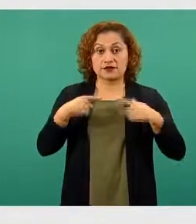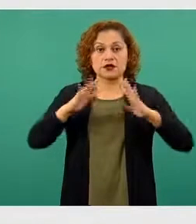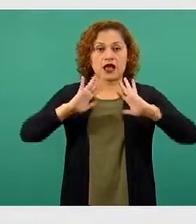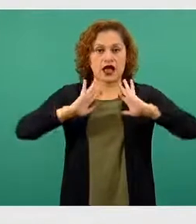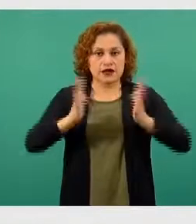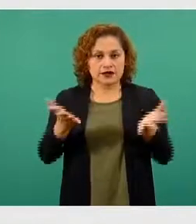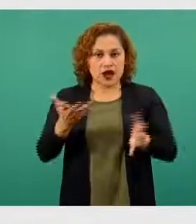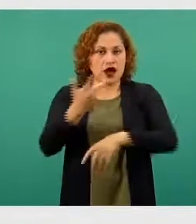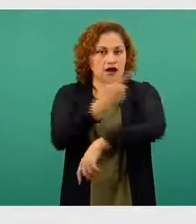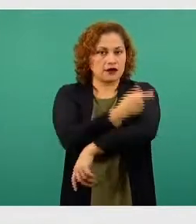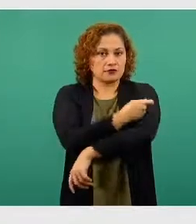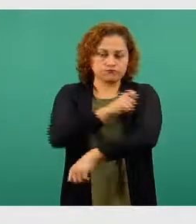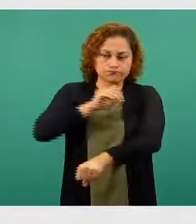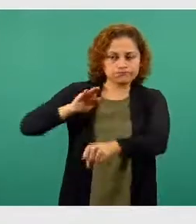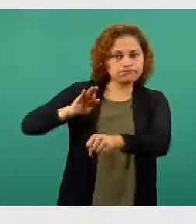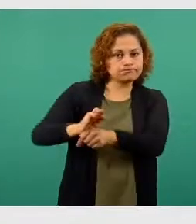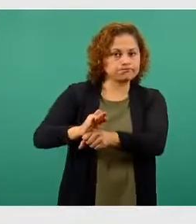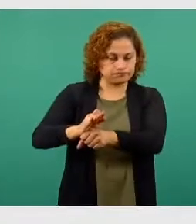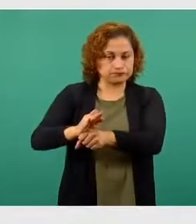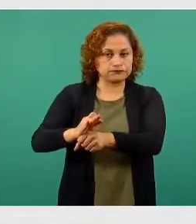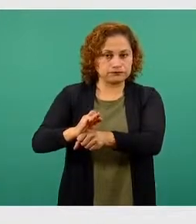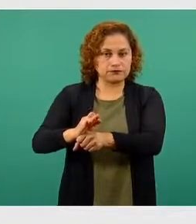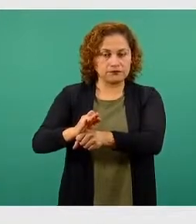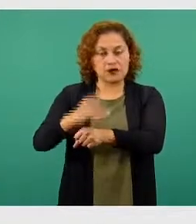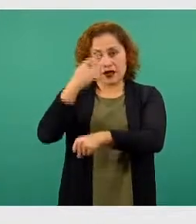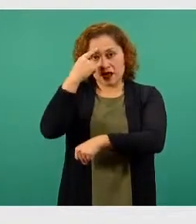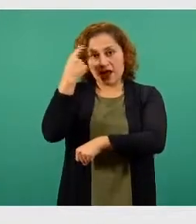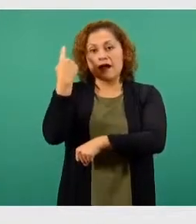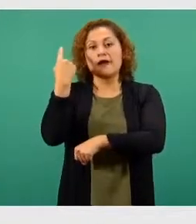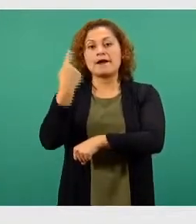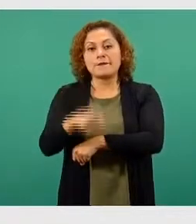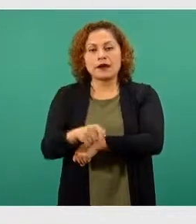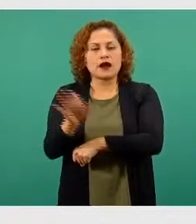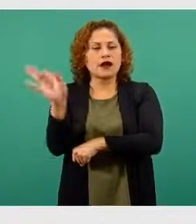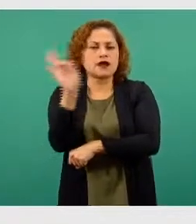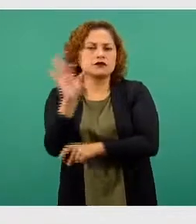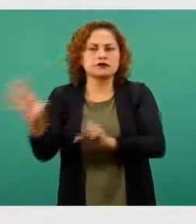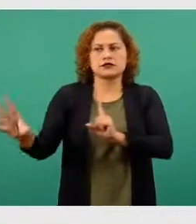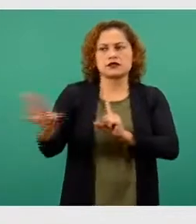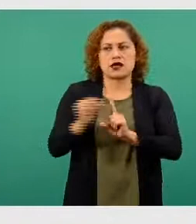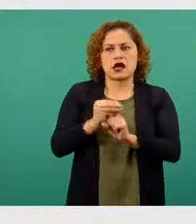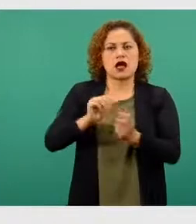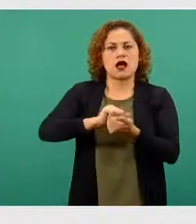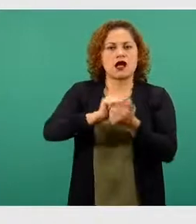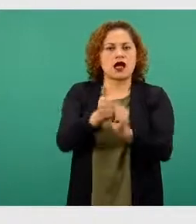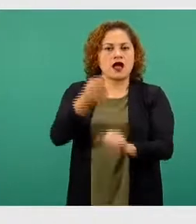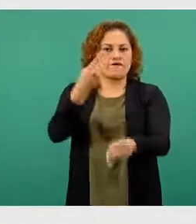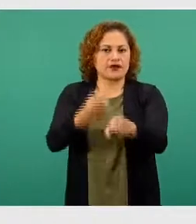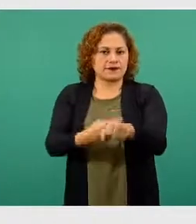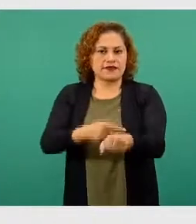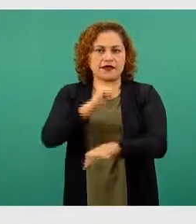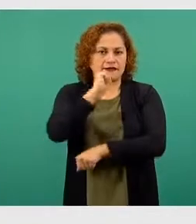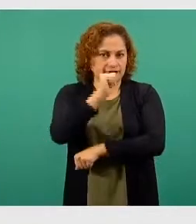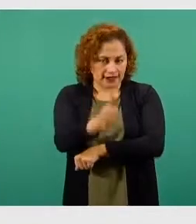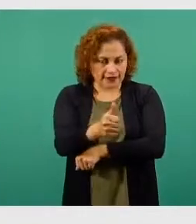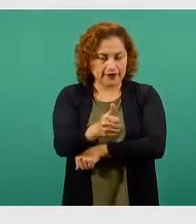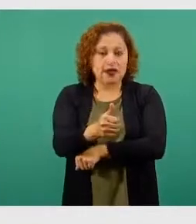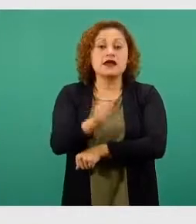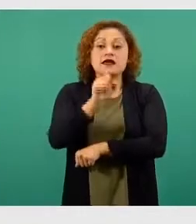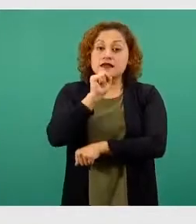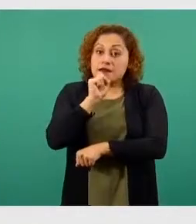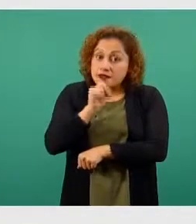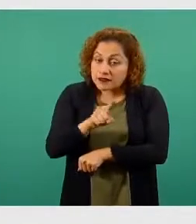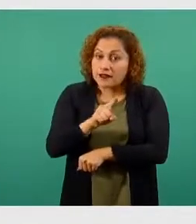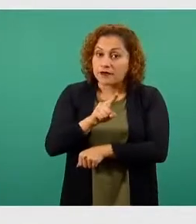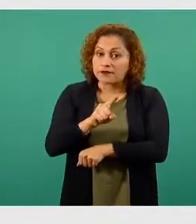evidenciado para efectos obviamente de no desarrollar enfermedad por COVID-19, pero lo más importante, no desarrollar